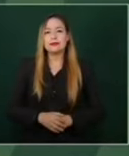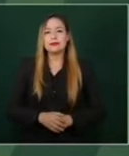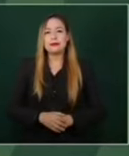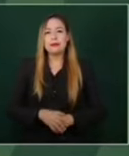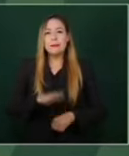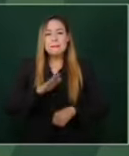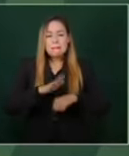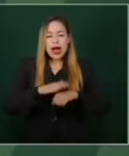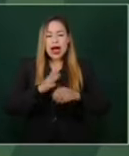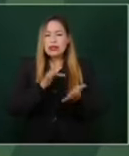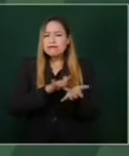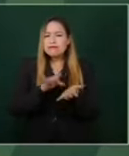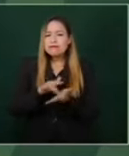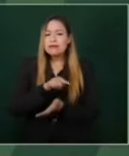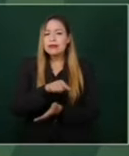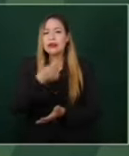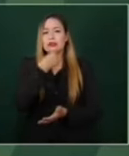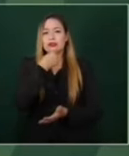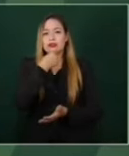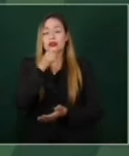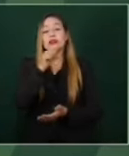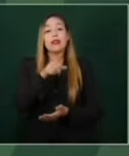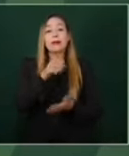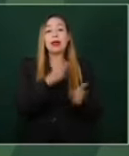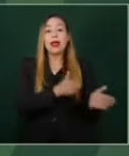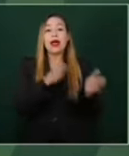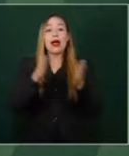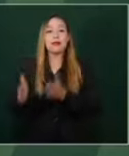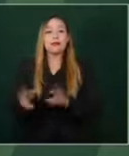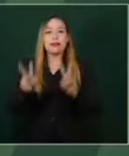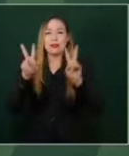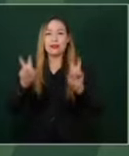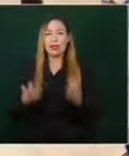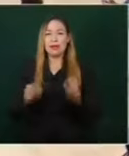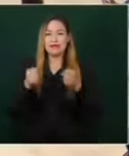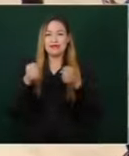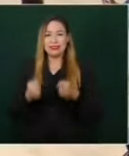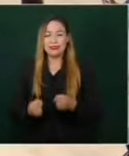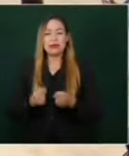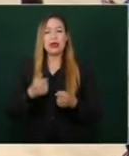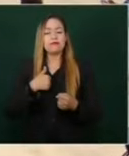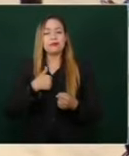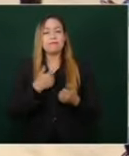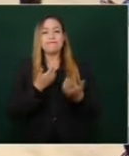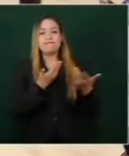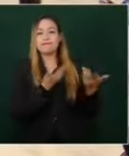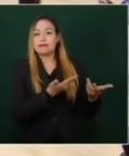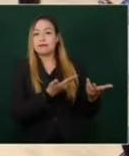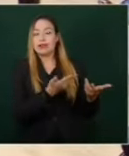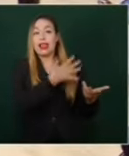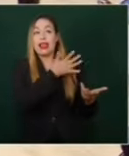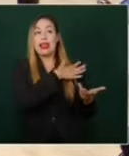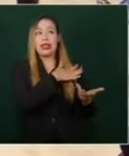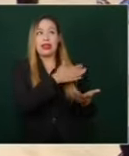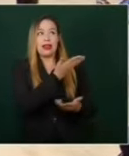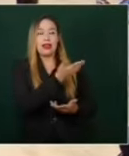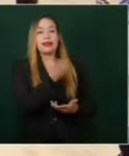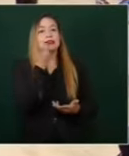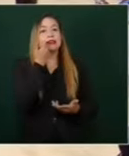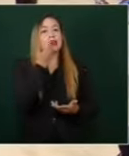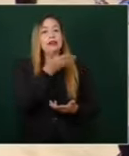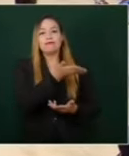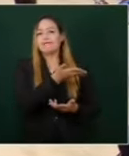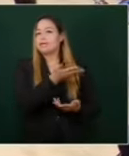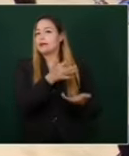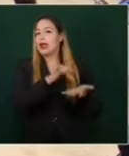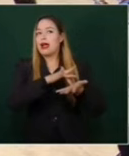Y además, en materia de seguridad, quiero agradecer aquí al general todo el apoyo que ha hecho por Nuevo León,